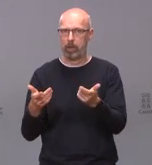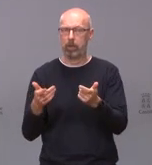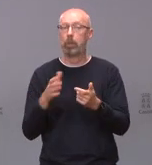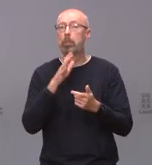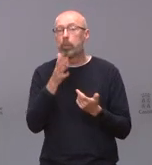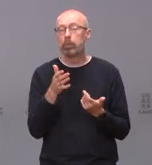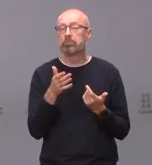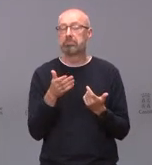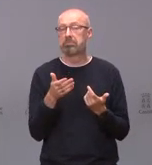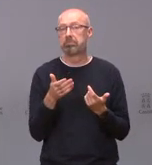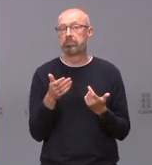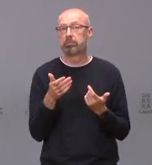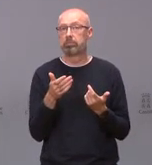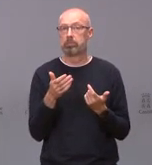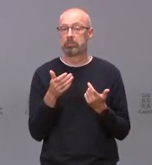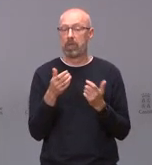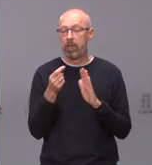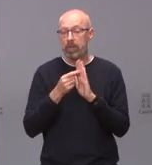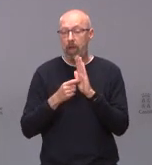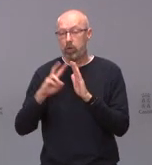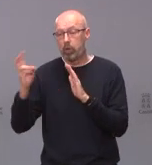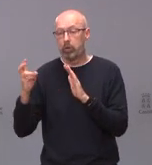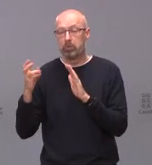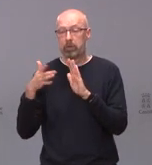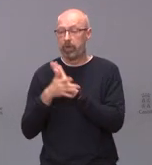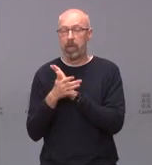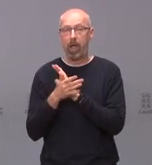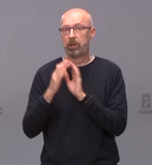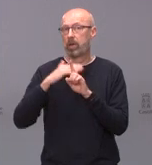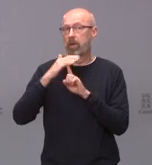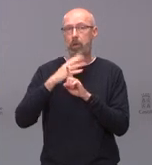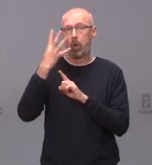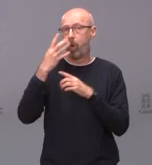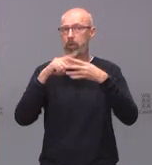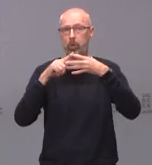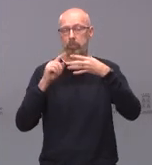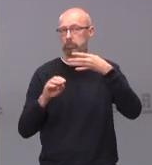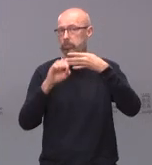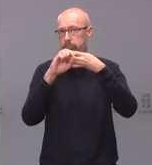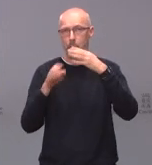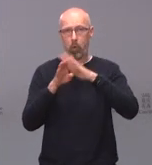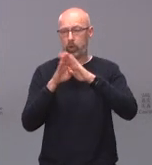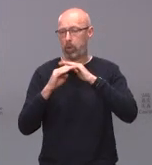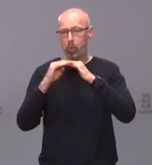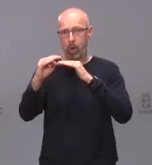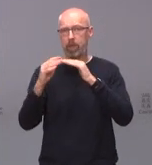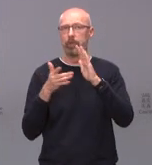demás la comunidad sigue en nivel de alerta cuatro que es el nivel máximo de alerta